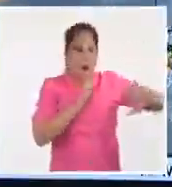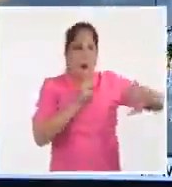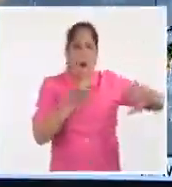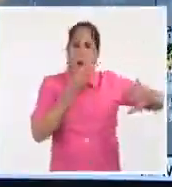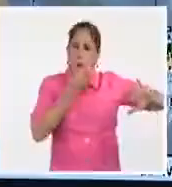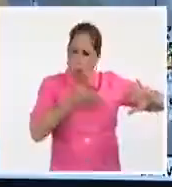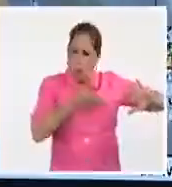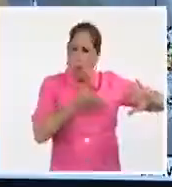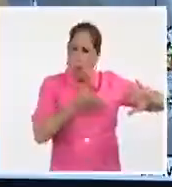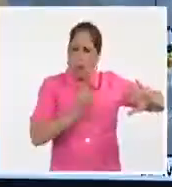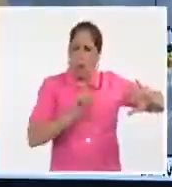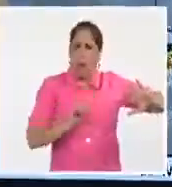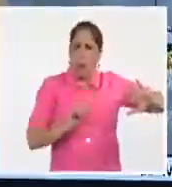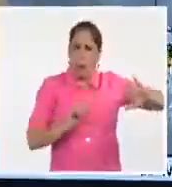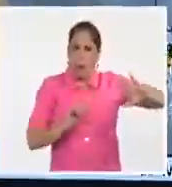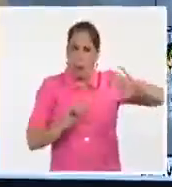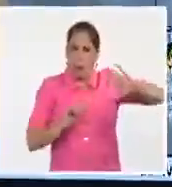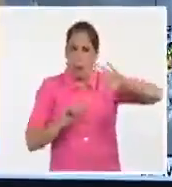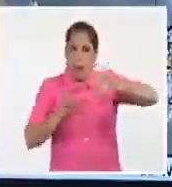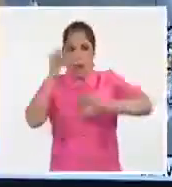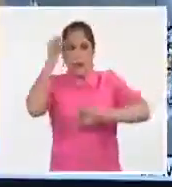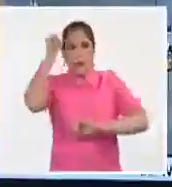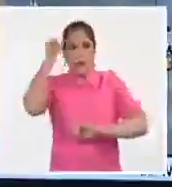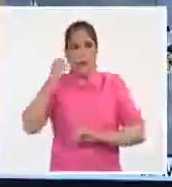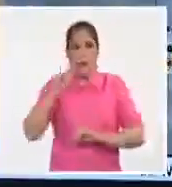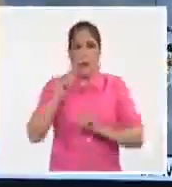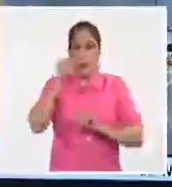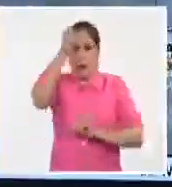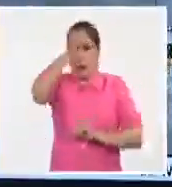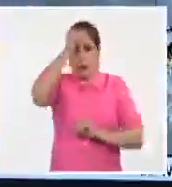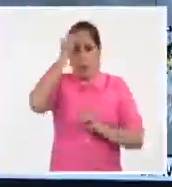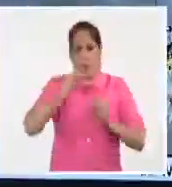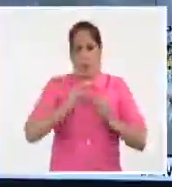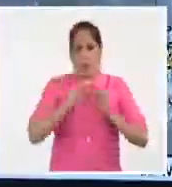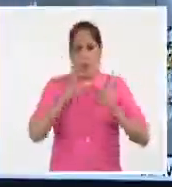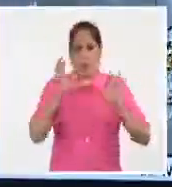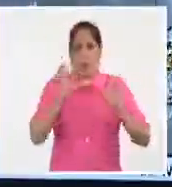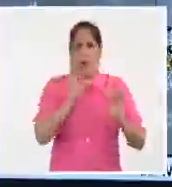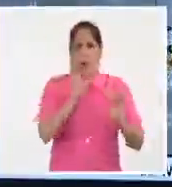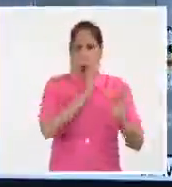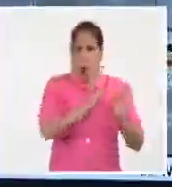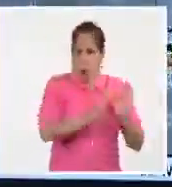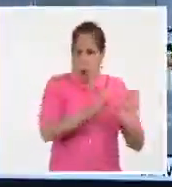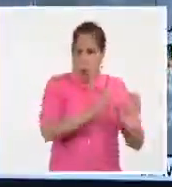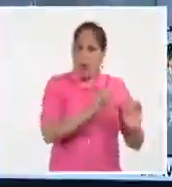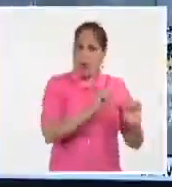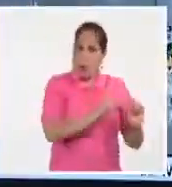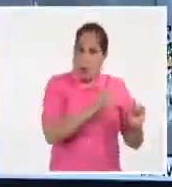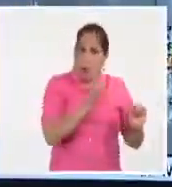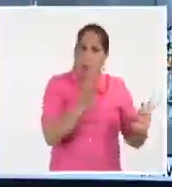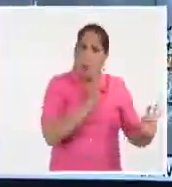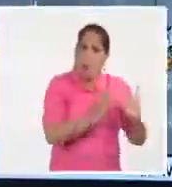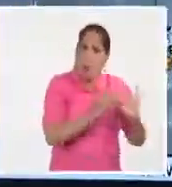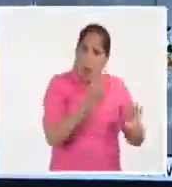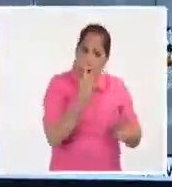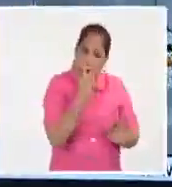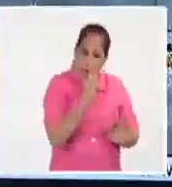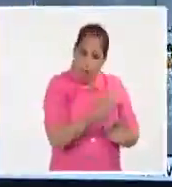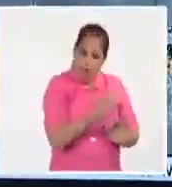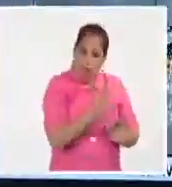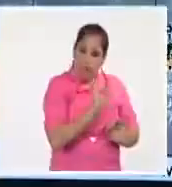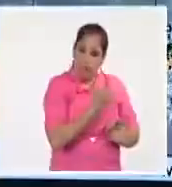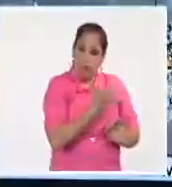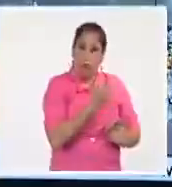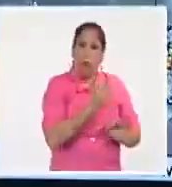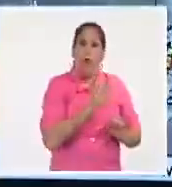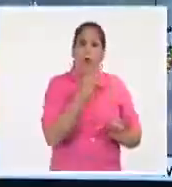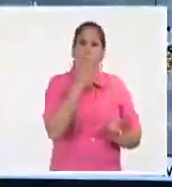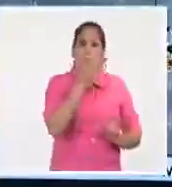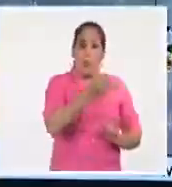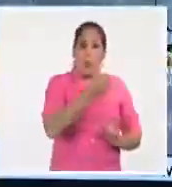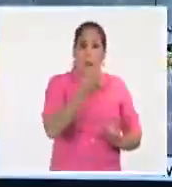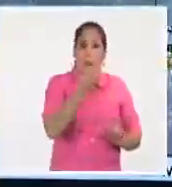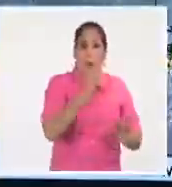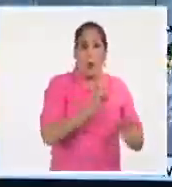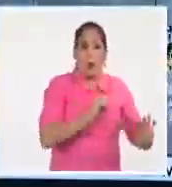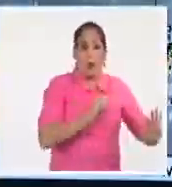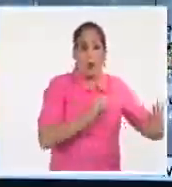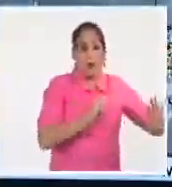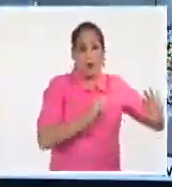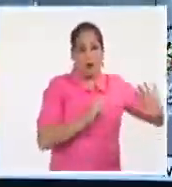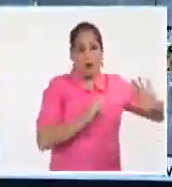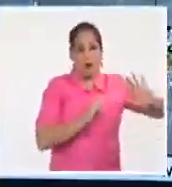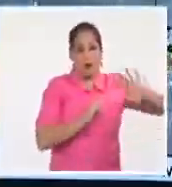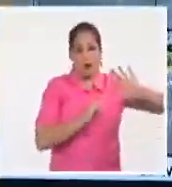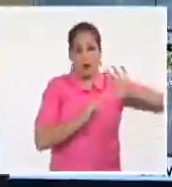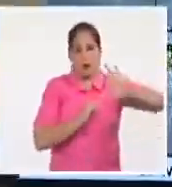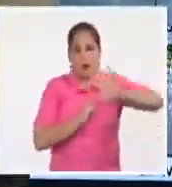aproximándose en el final del sábado, primeras horas del domingo, al oriente del país. Por eso hay que estar atento a la evolución y futura trayectoria del sistema,